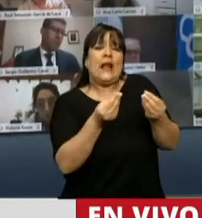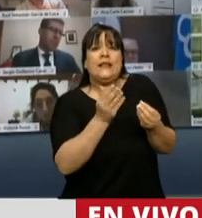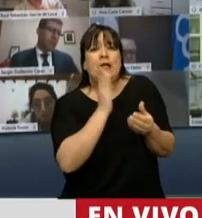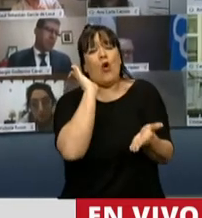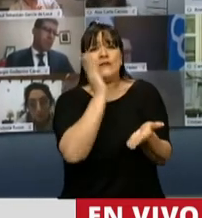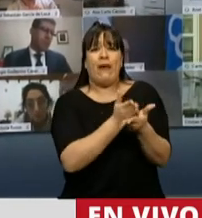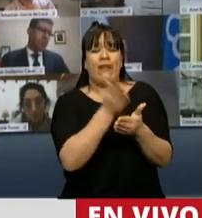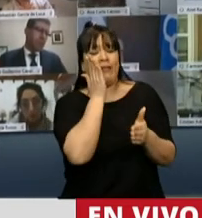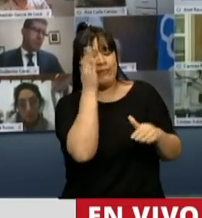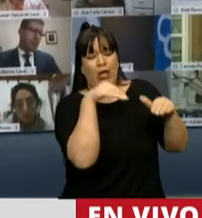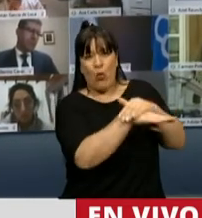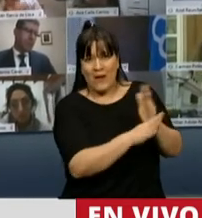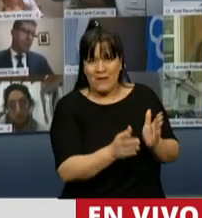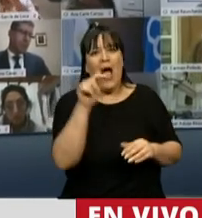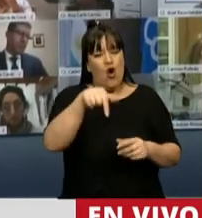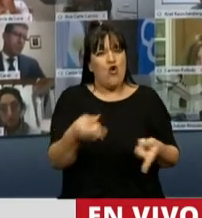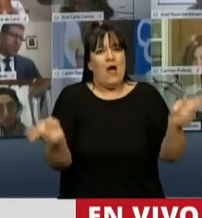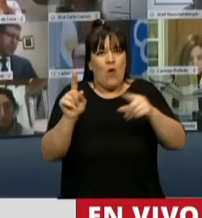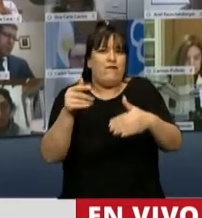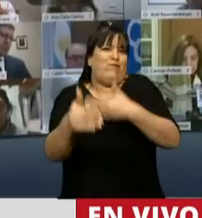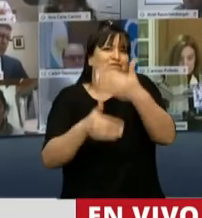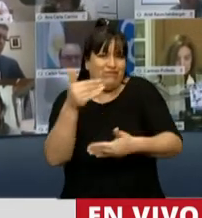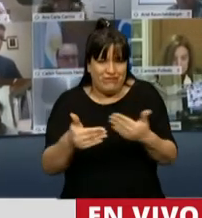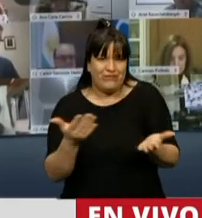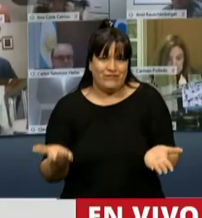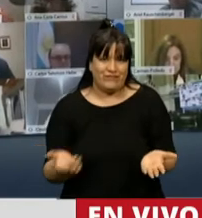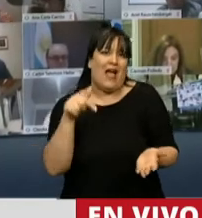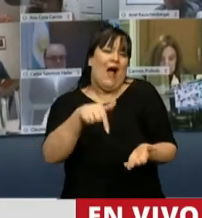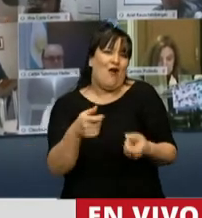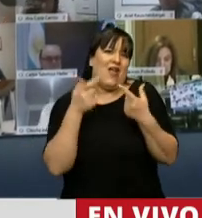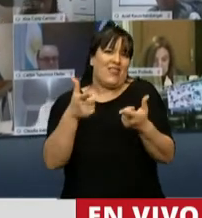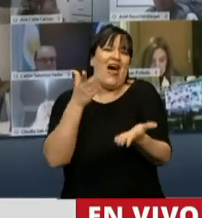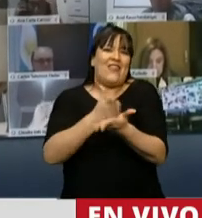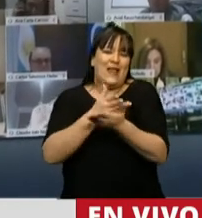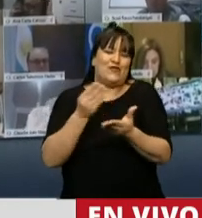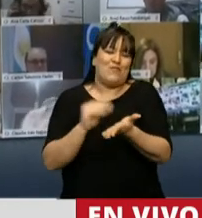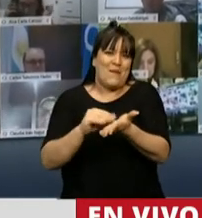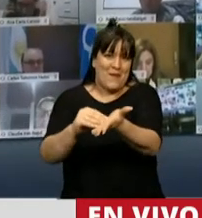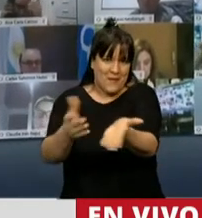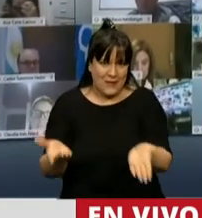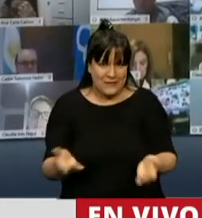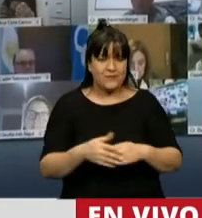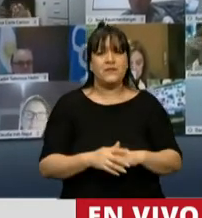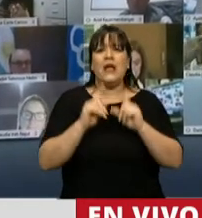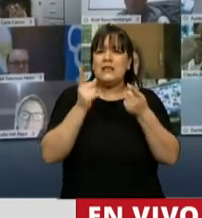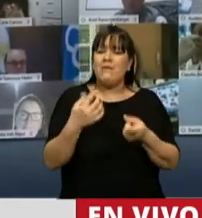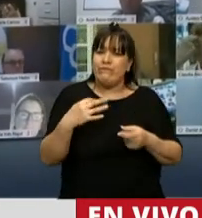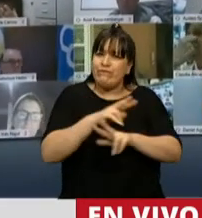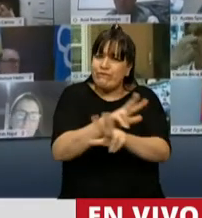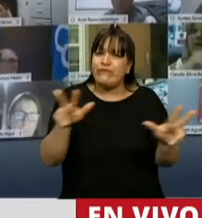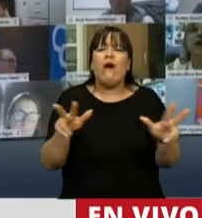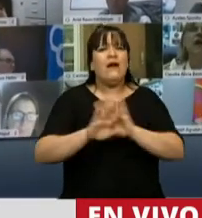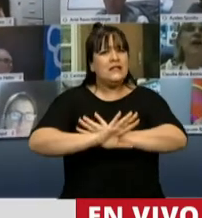Claramente también en eso podemos decir que estamos accediendo a más derechos. También poder decirles que hubo una